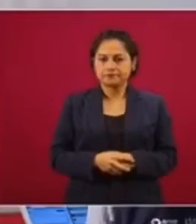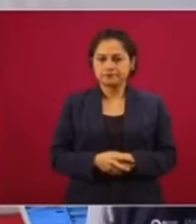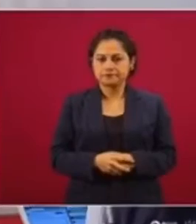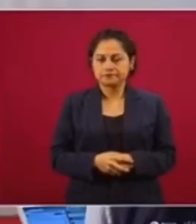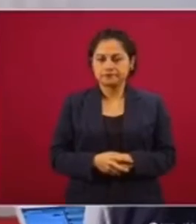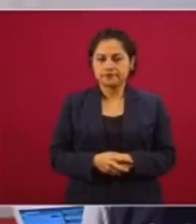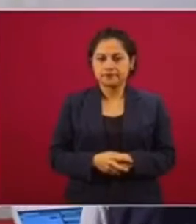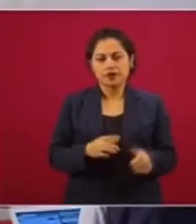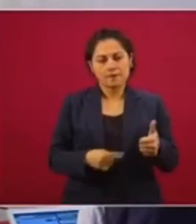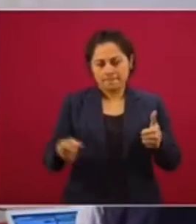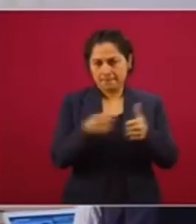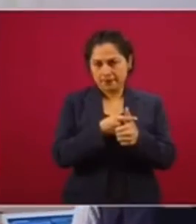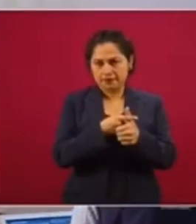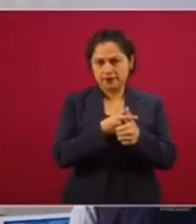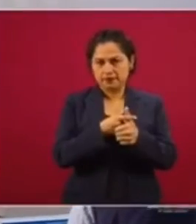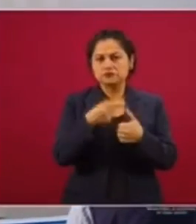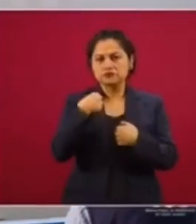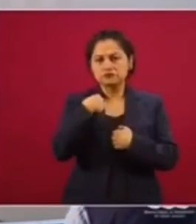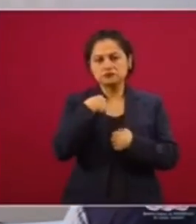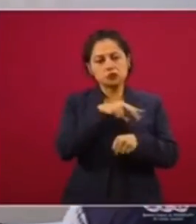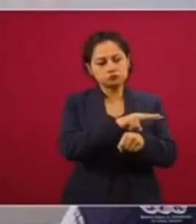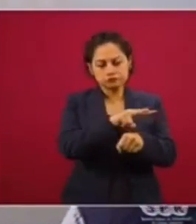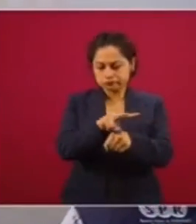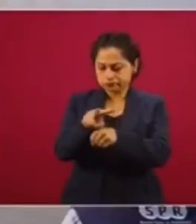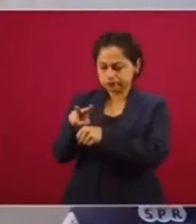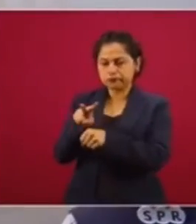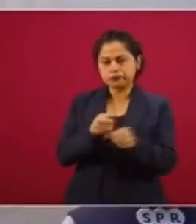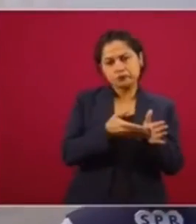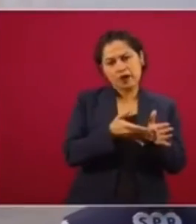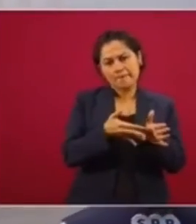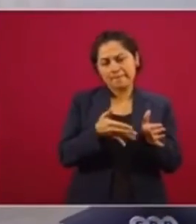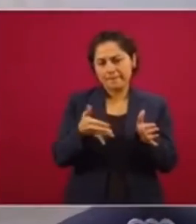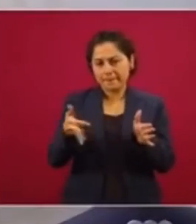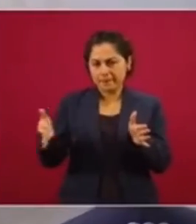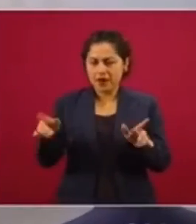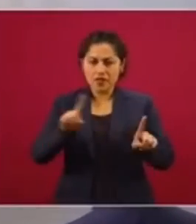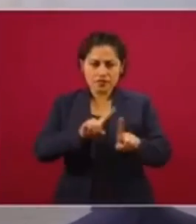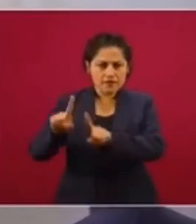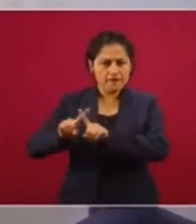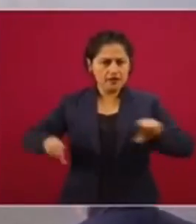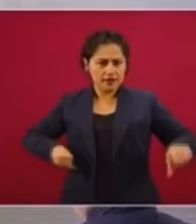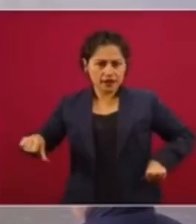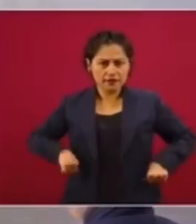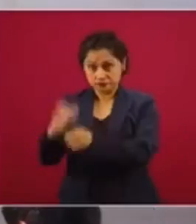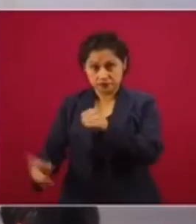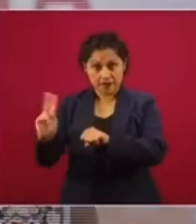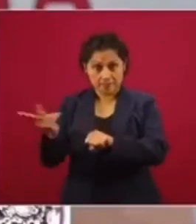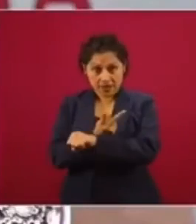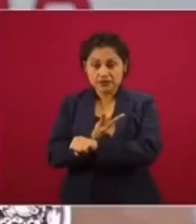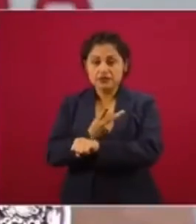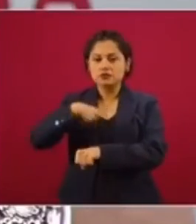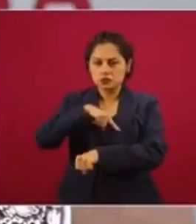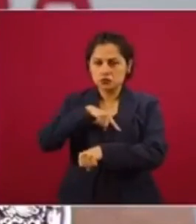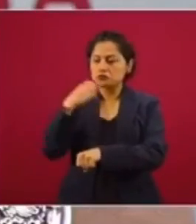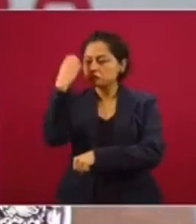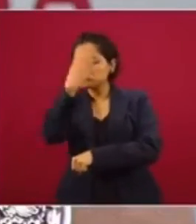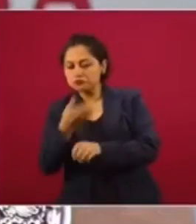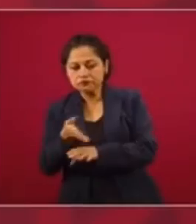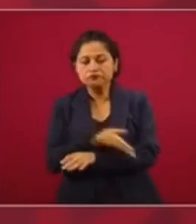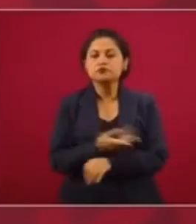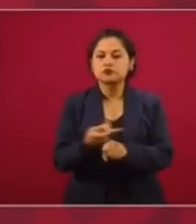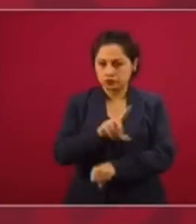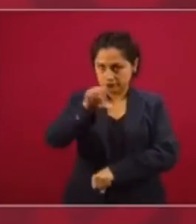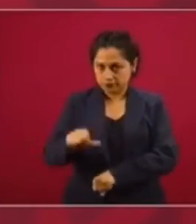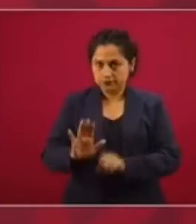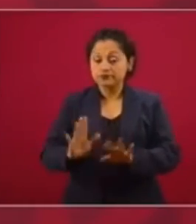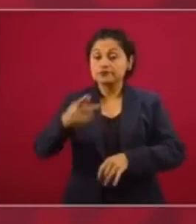está pasando, cómo se están llevando a cabo las acciones para enfrentar la pandemia. México es de los